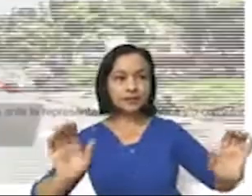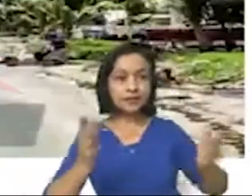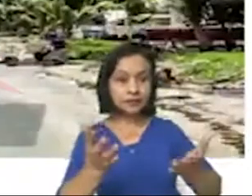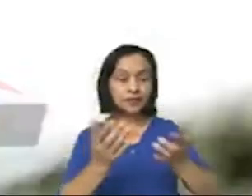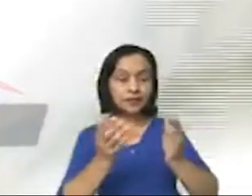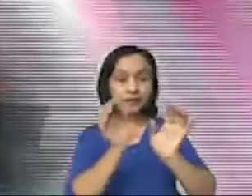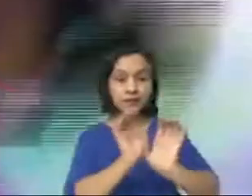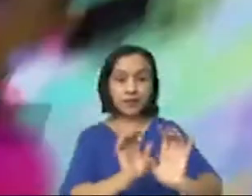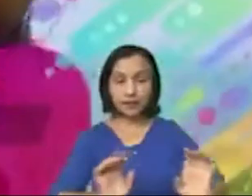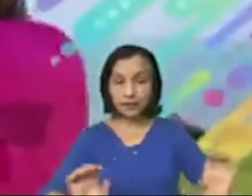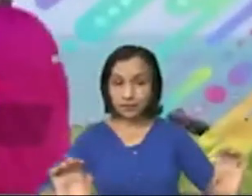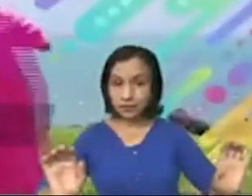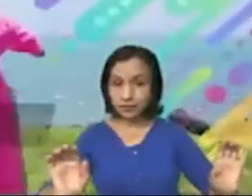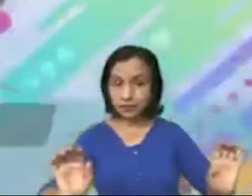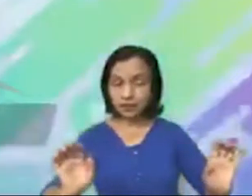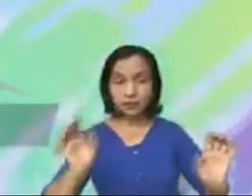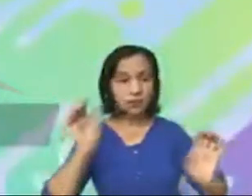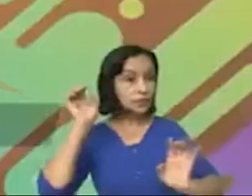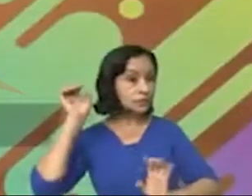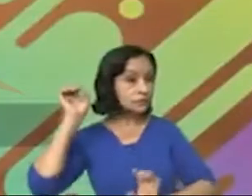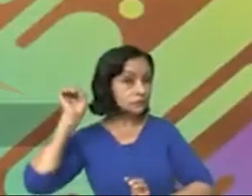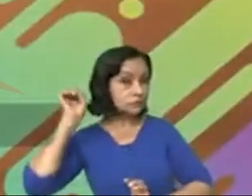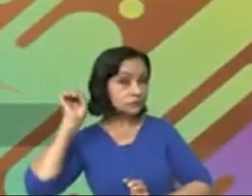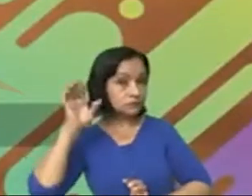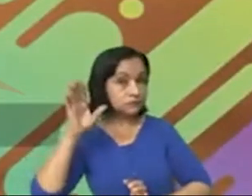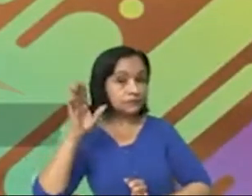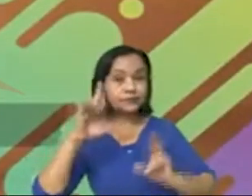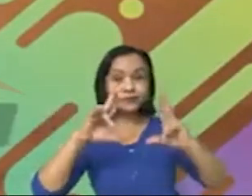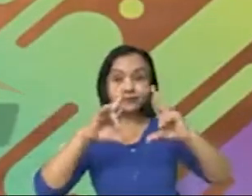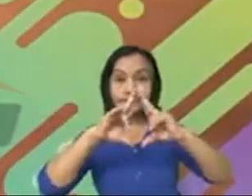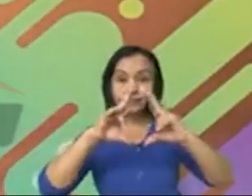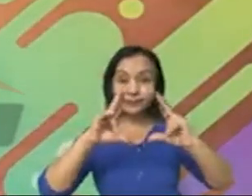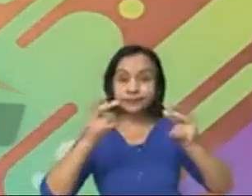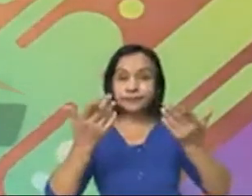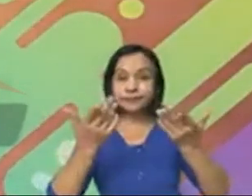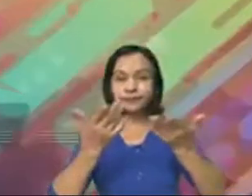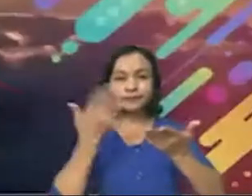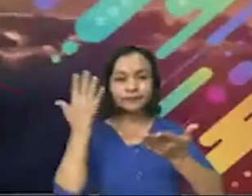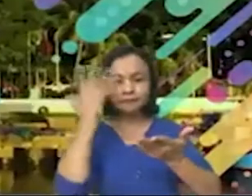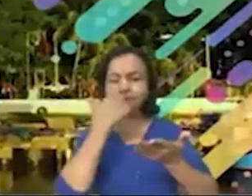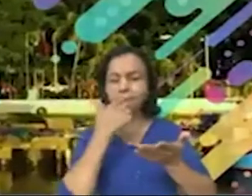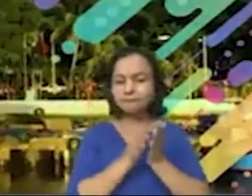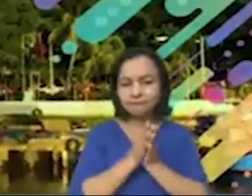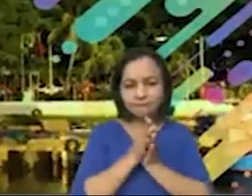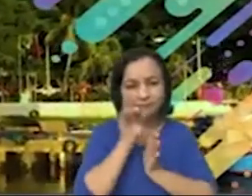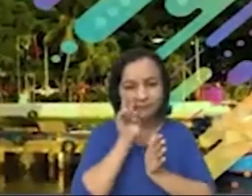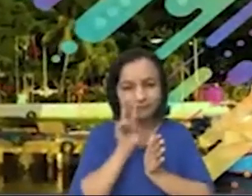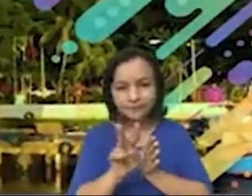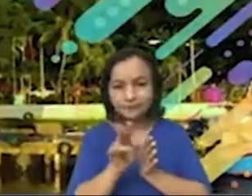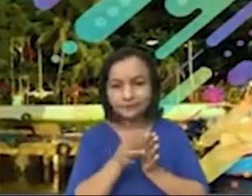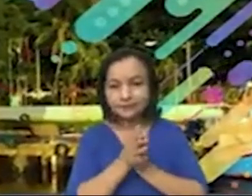información también no solamente a nivel turístico, sino también del país que le resulte más atractivo.